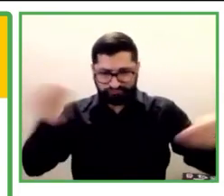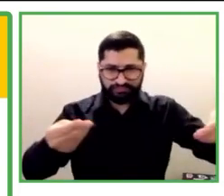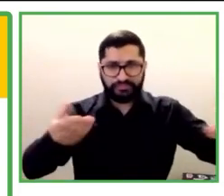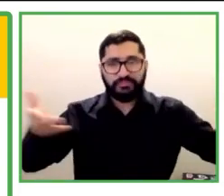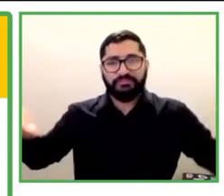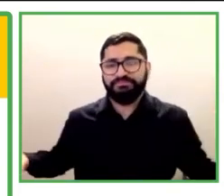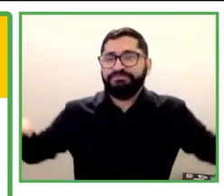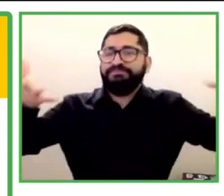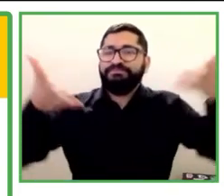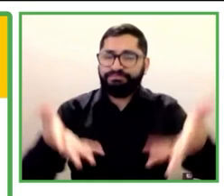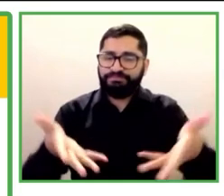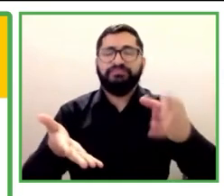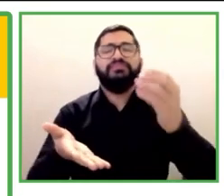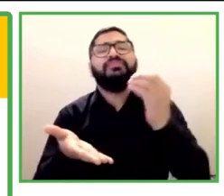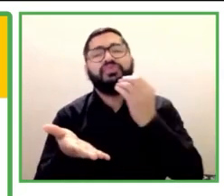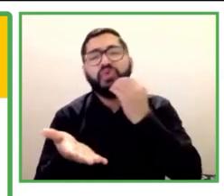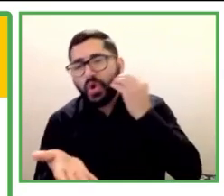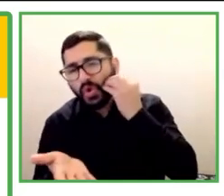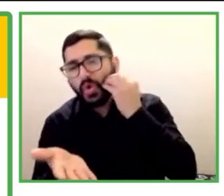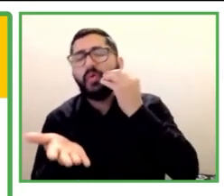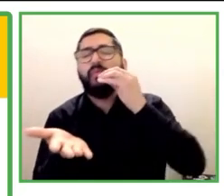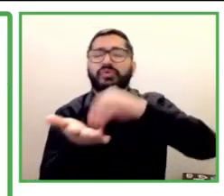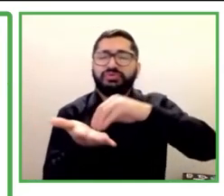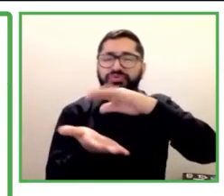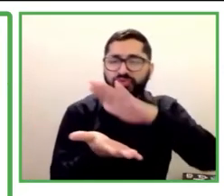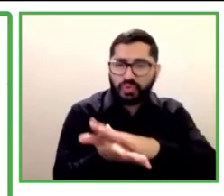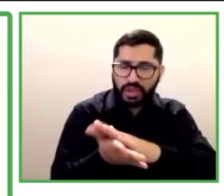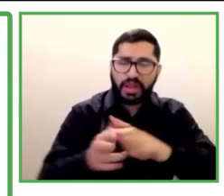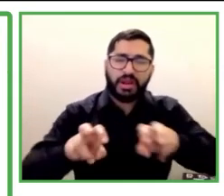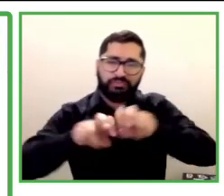educación. Y les mostramos también tecnología.